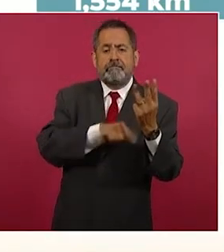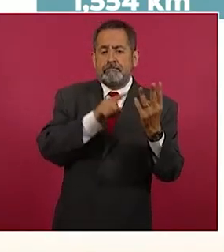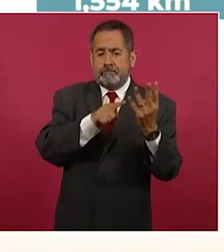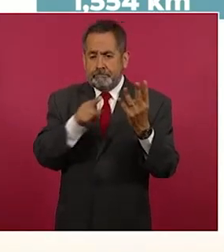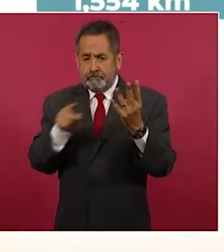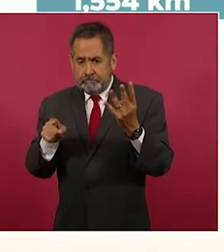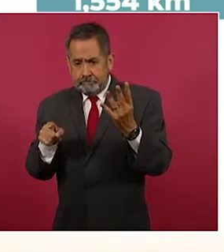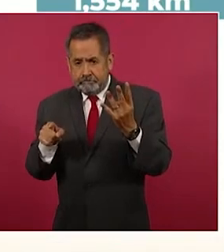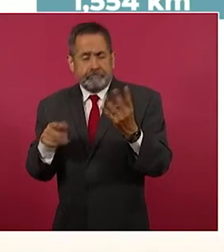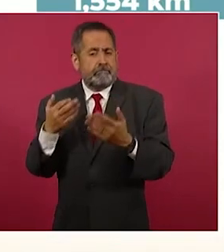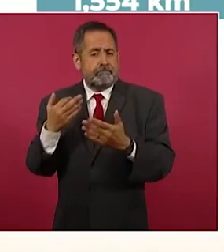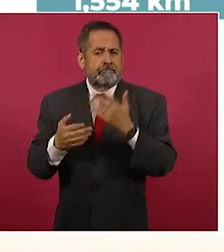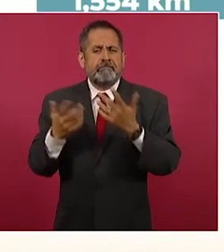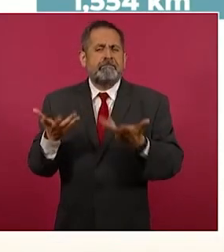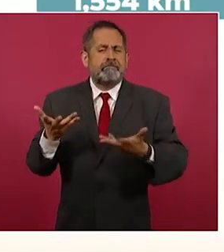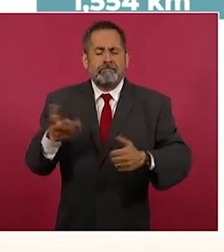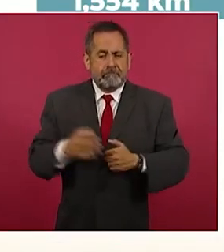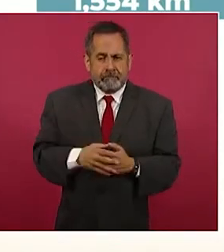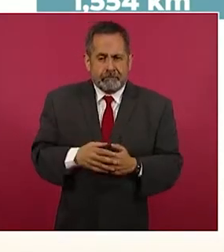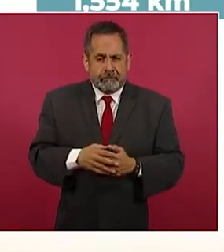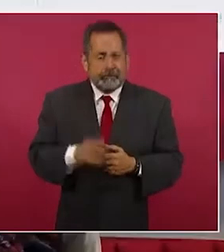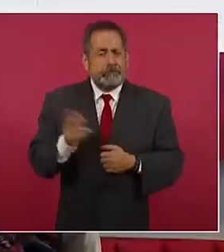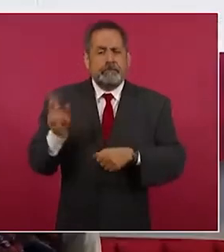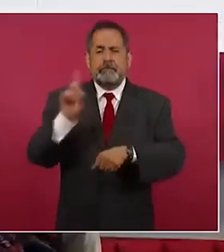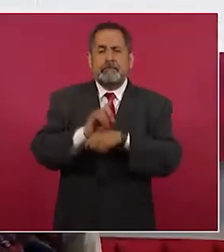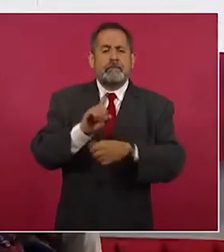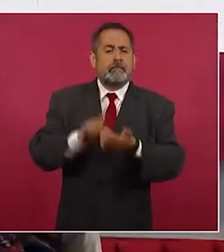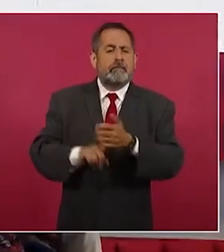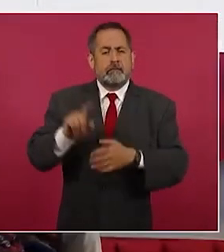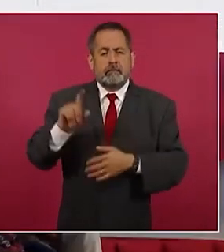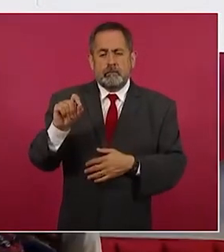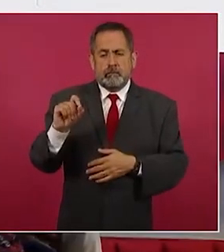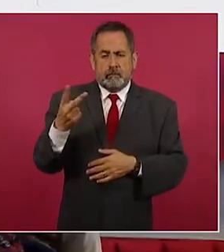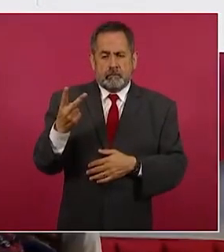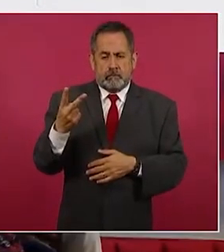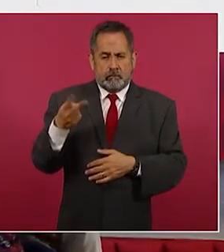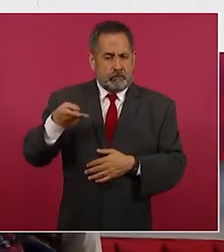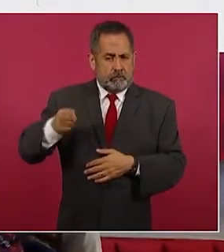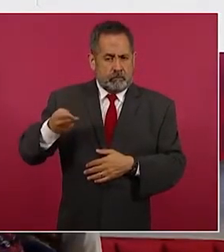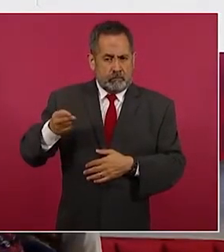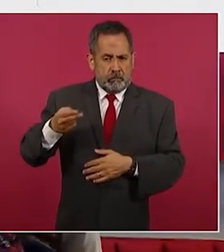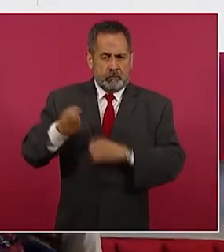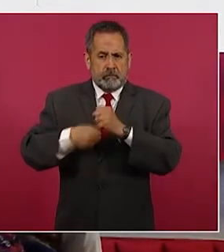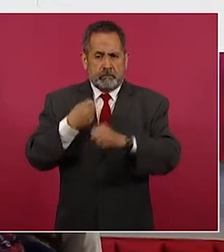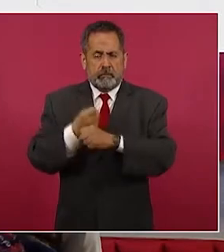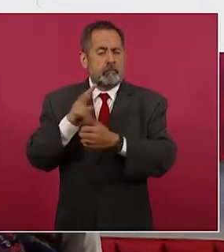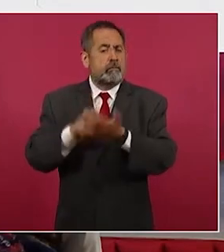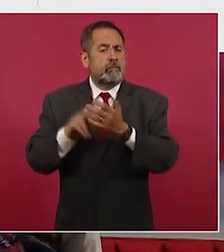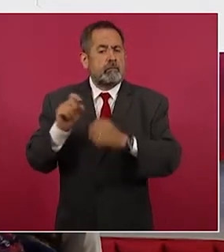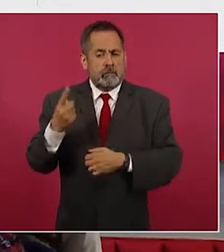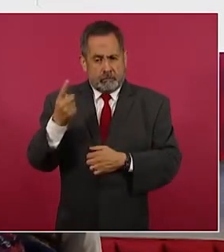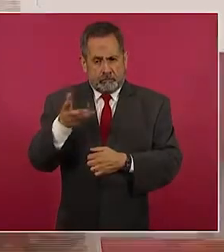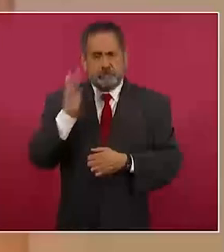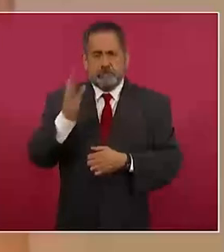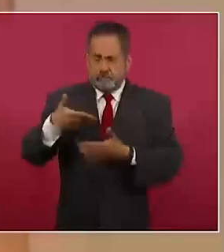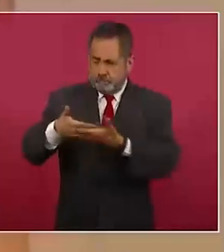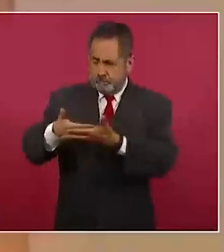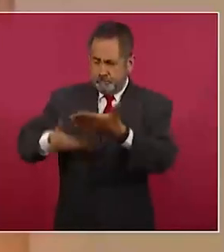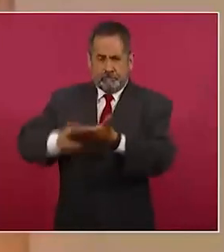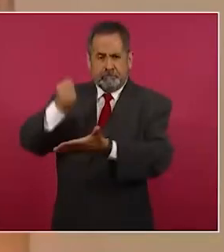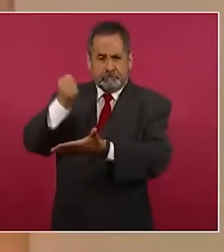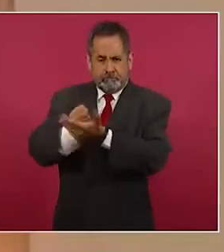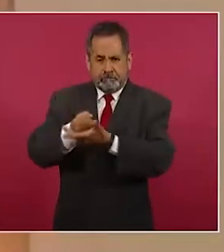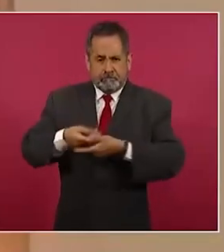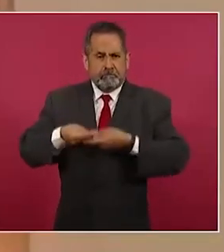recordar que lo que se hizo fue que el día 22 de noviembre del 2021 hay un decreto, un